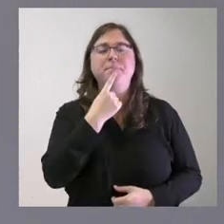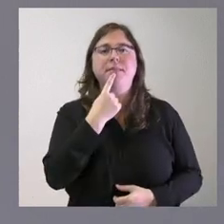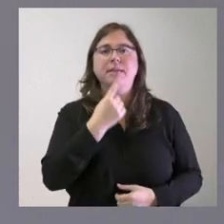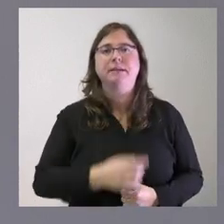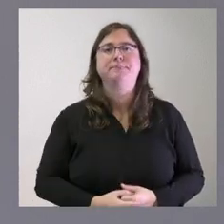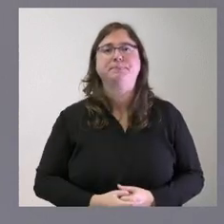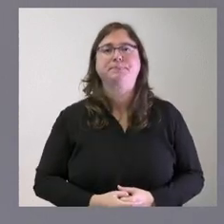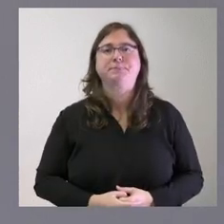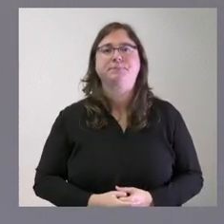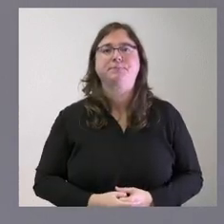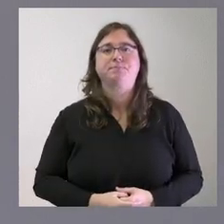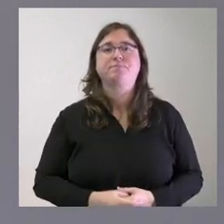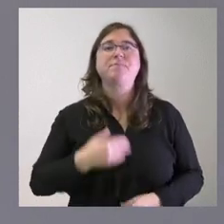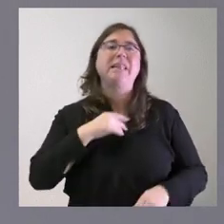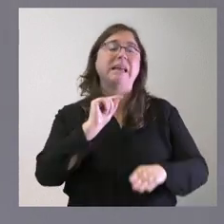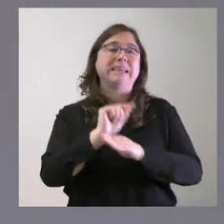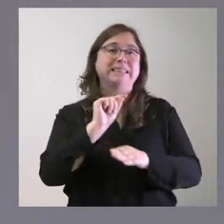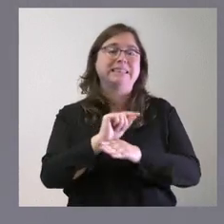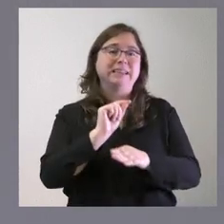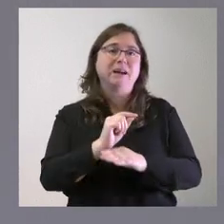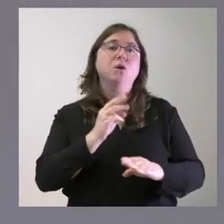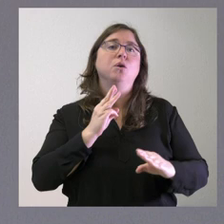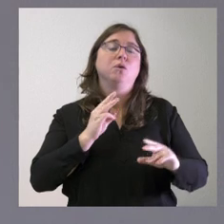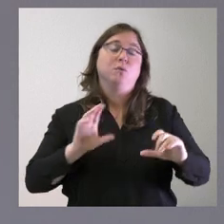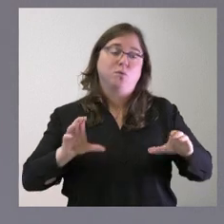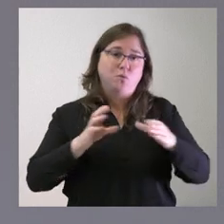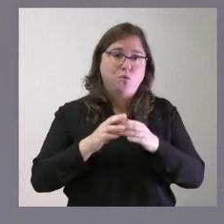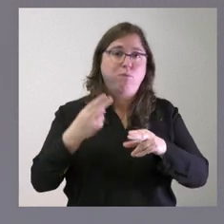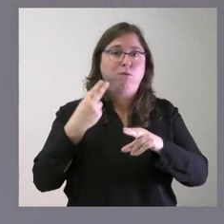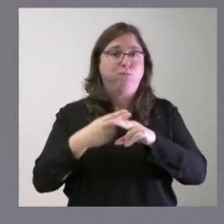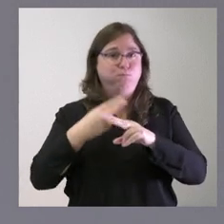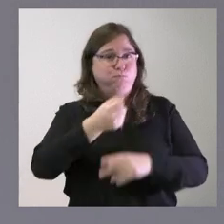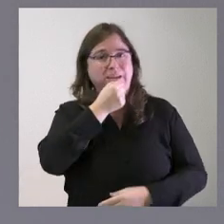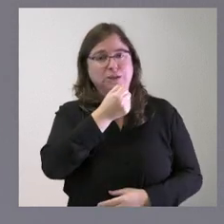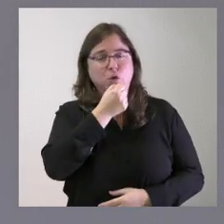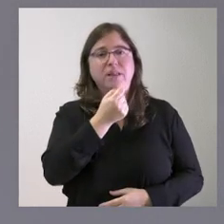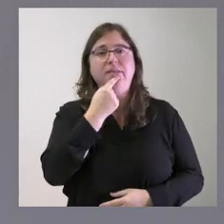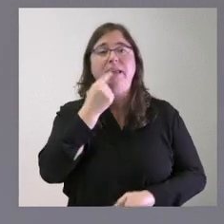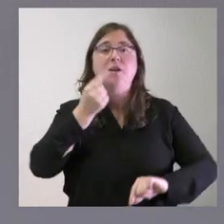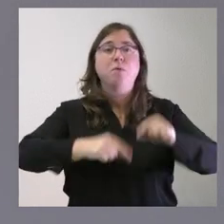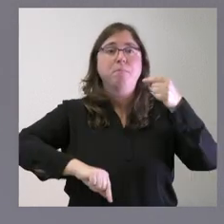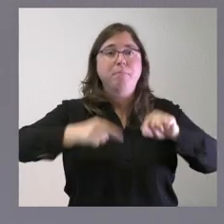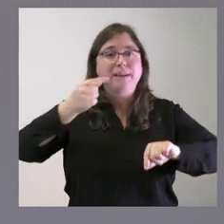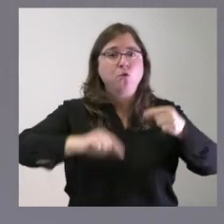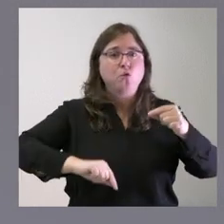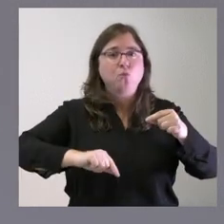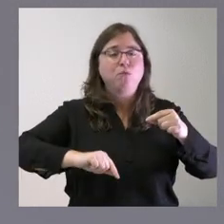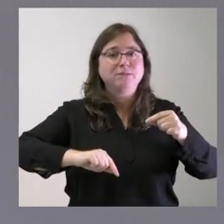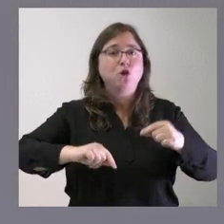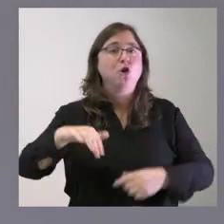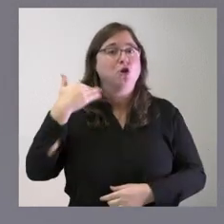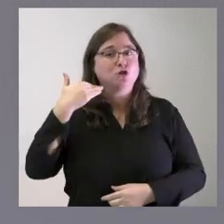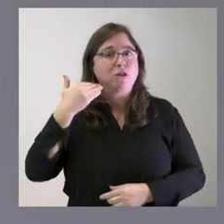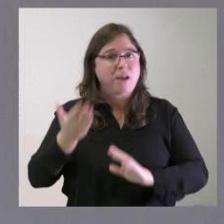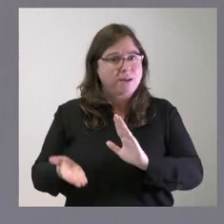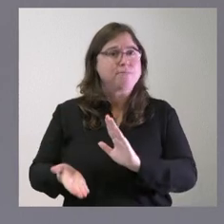se ha criticado por parte del Partido Socialista que los presupuestos en Soria crecen pero que